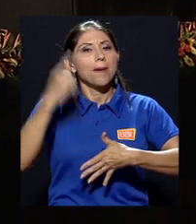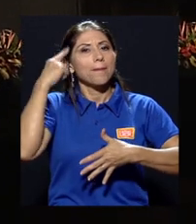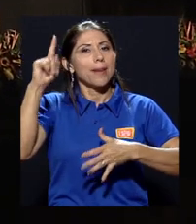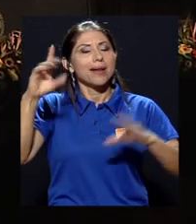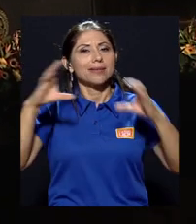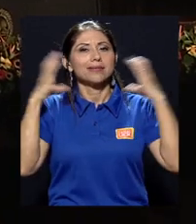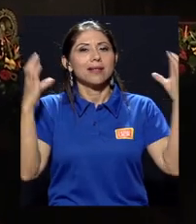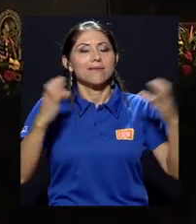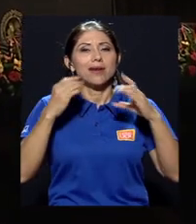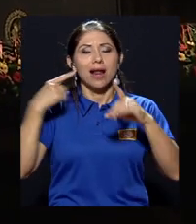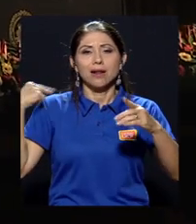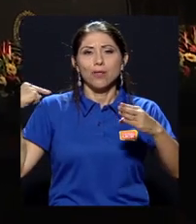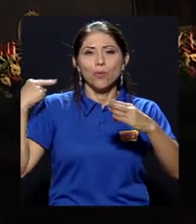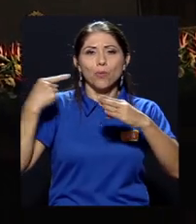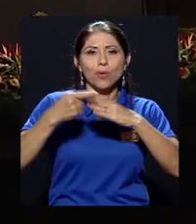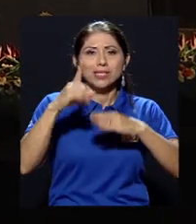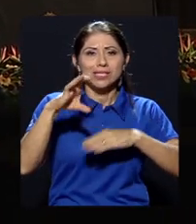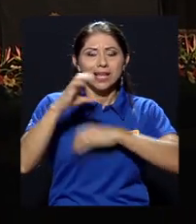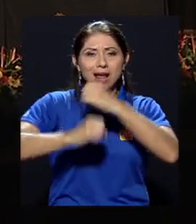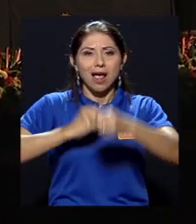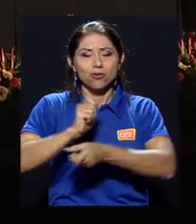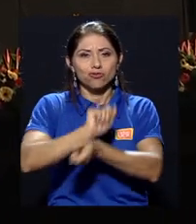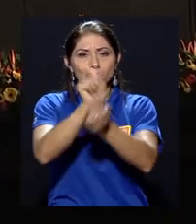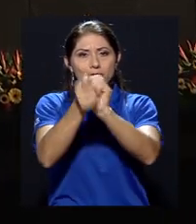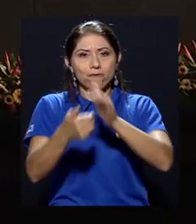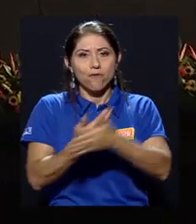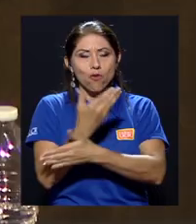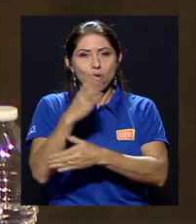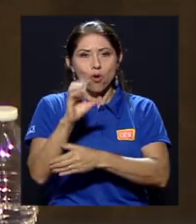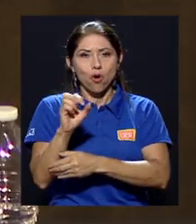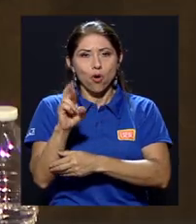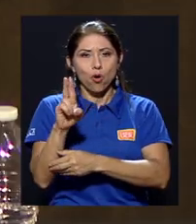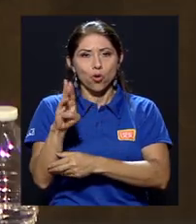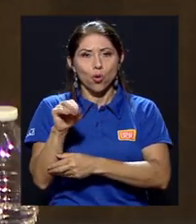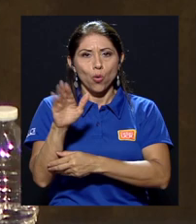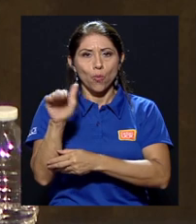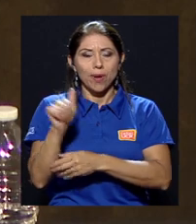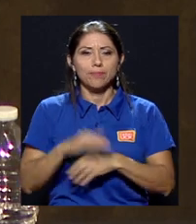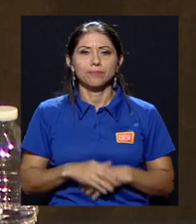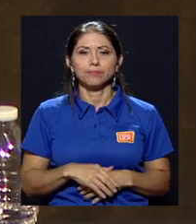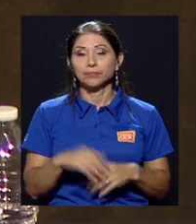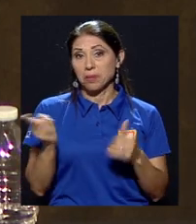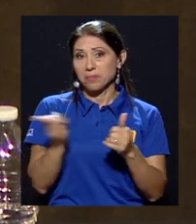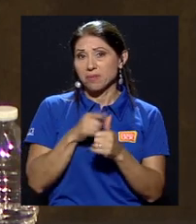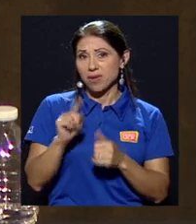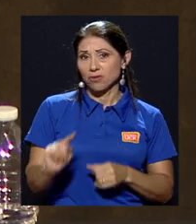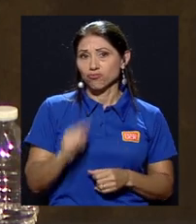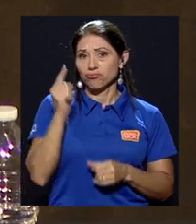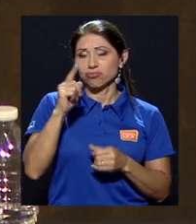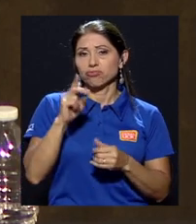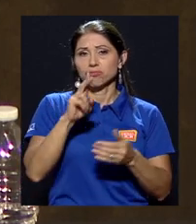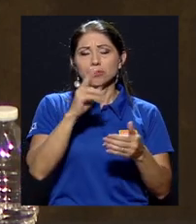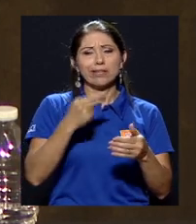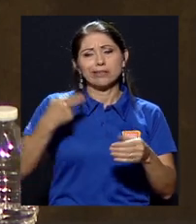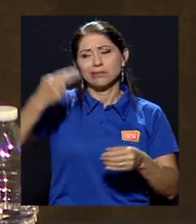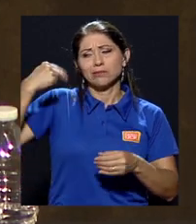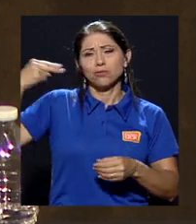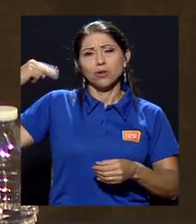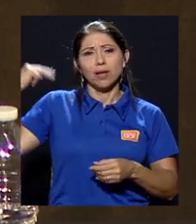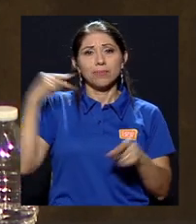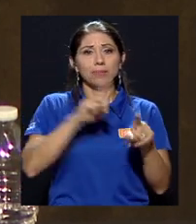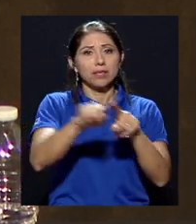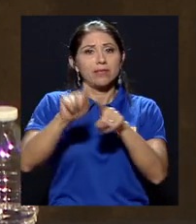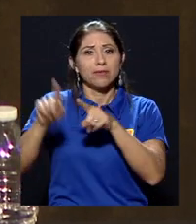los 100 años de la Reforma de Córdoba. Lo primero es las universidades públicas han sido históricamente,